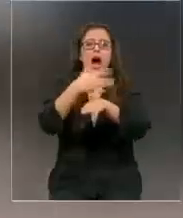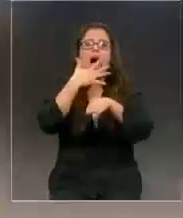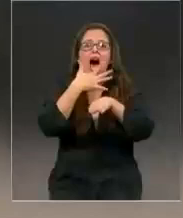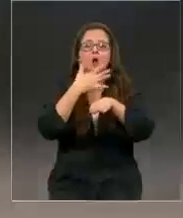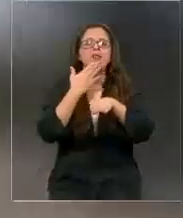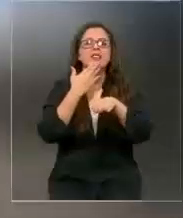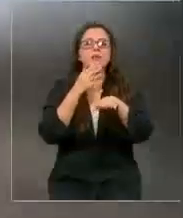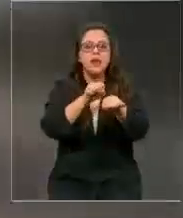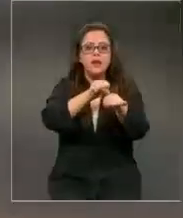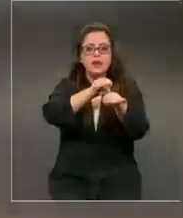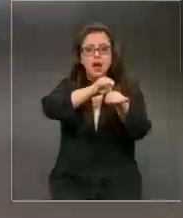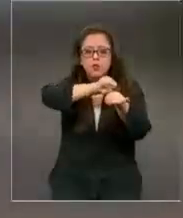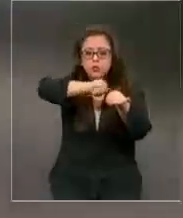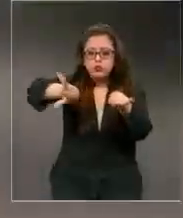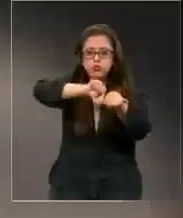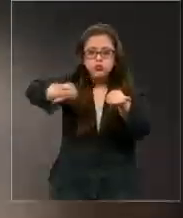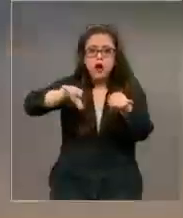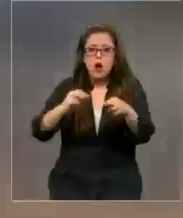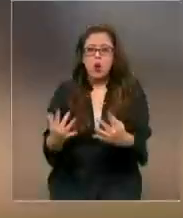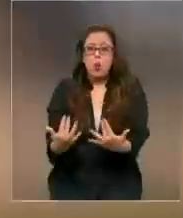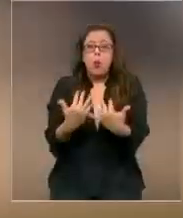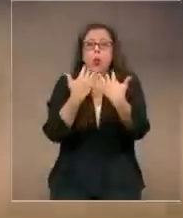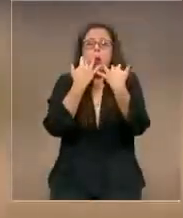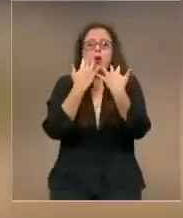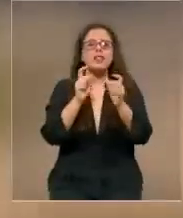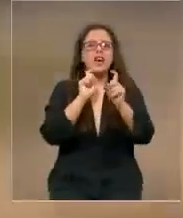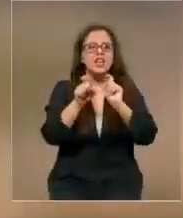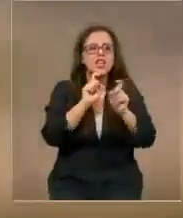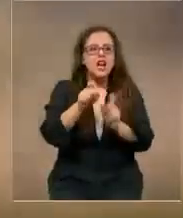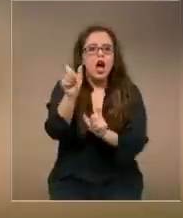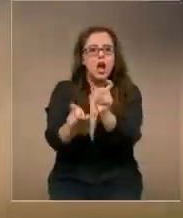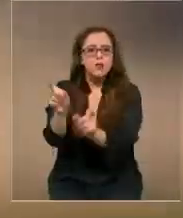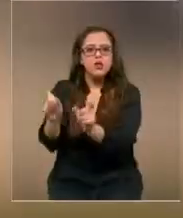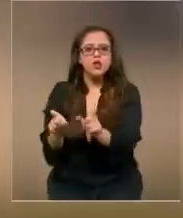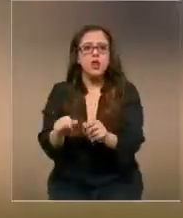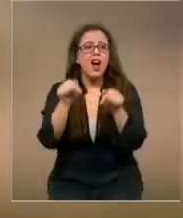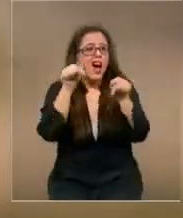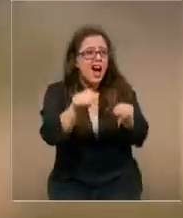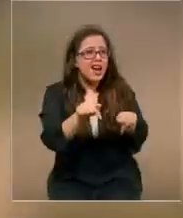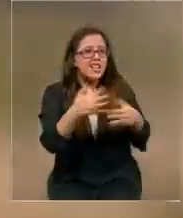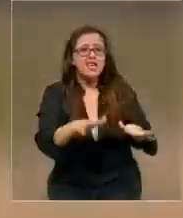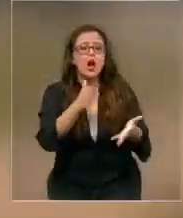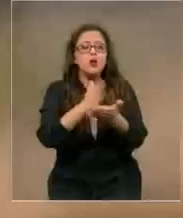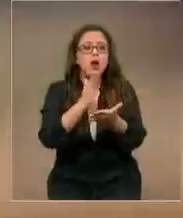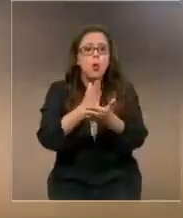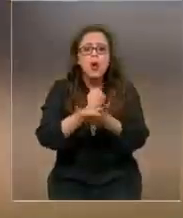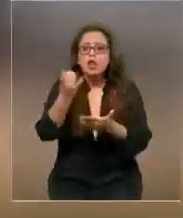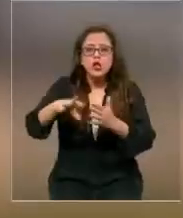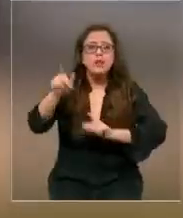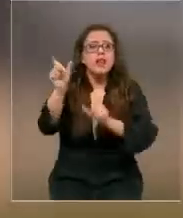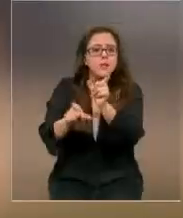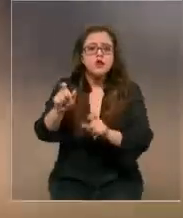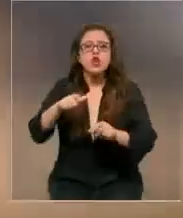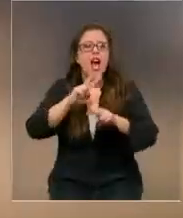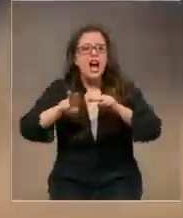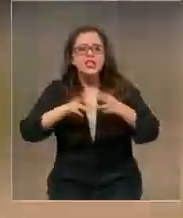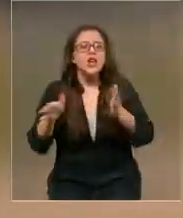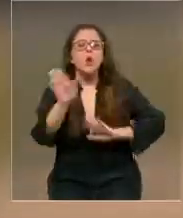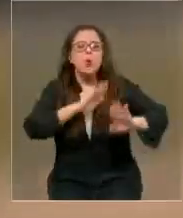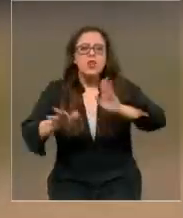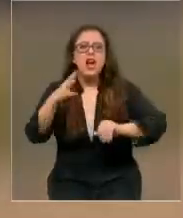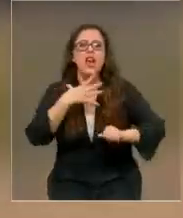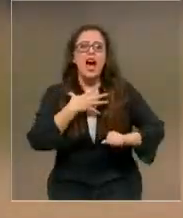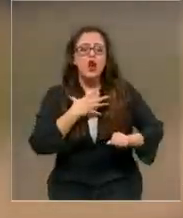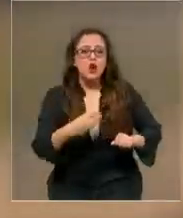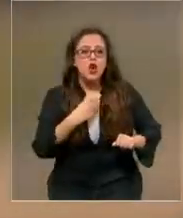fue duramente criticada por los pobladores. Una escuelita popular donde los tíos lo único que hacen es descuidar a los niños. Sin embargo, los narcos que